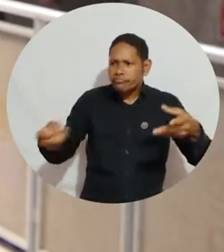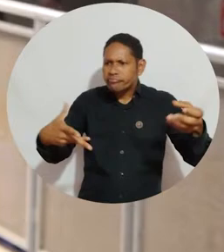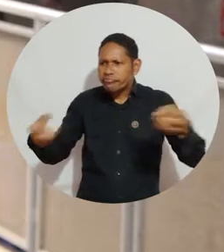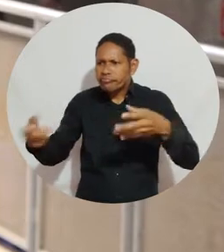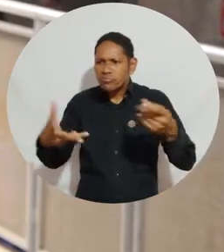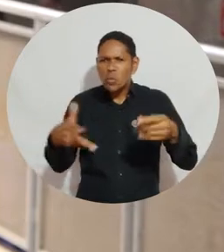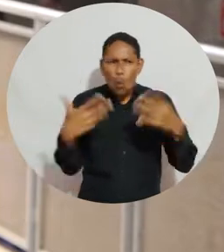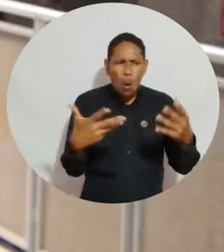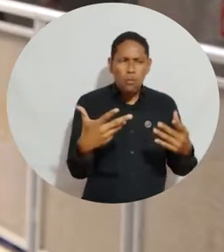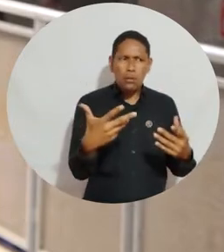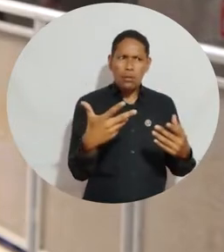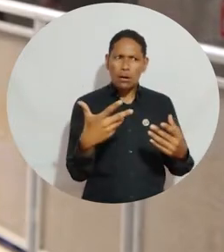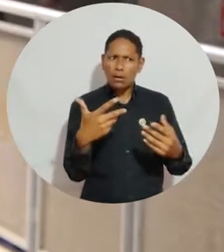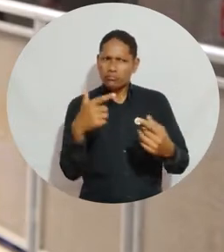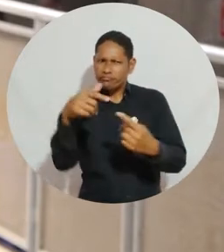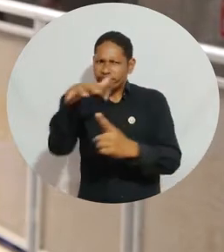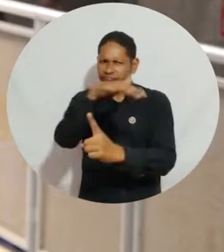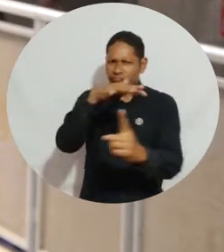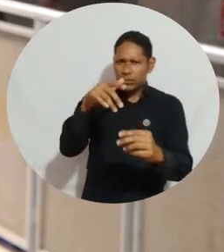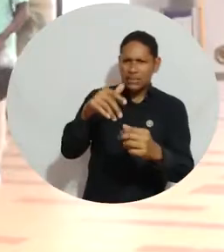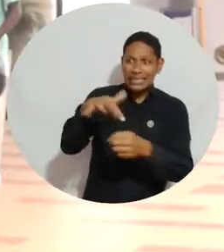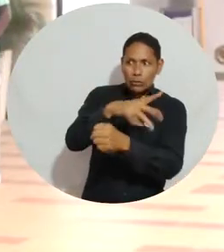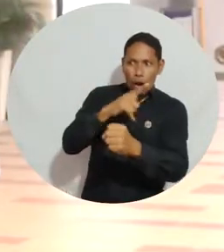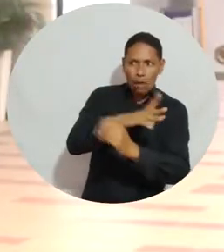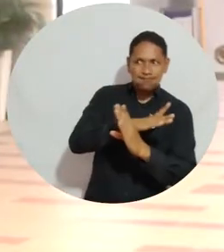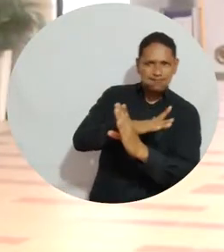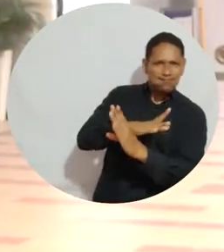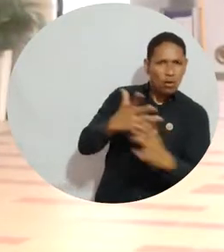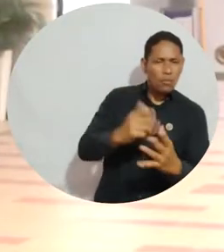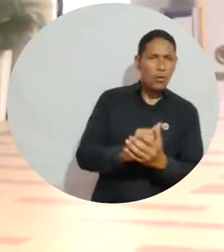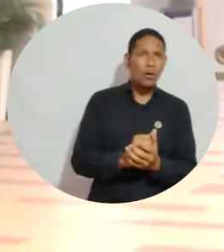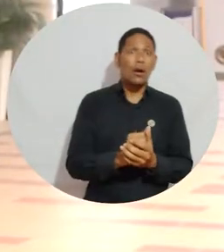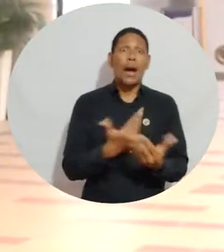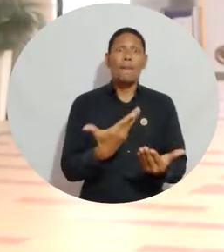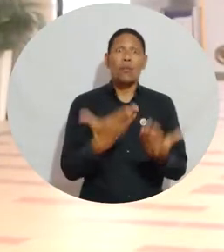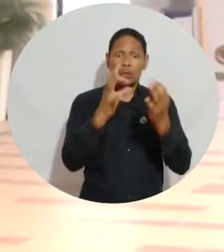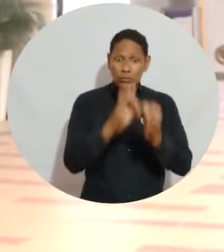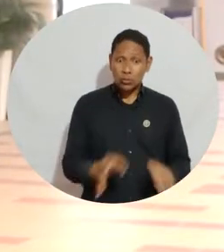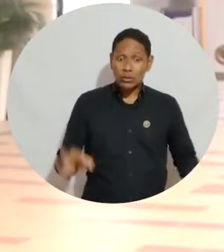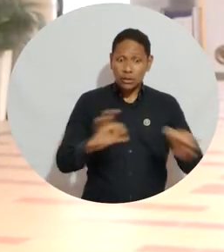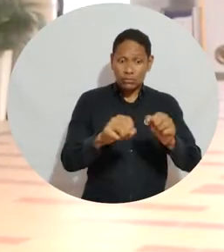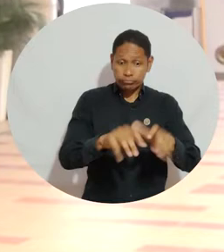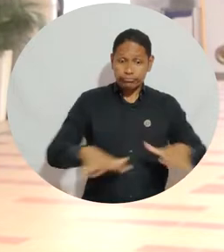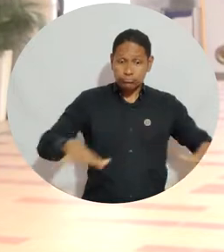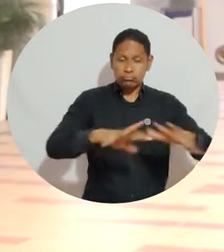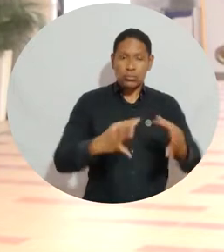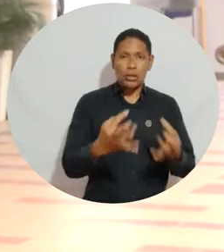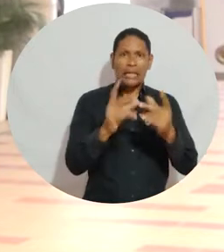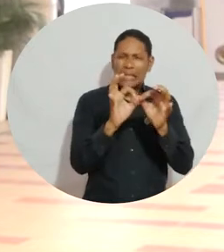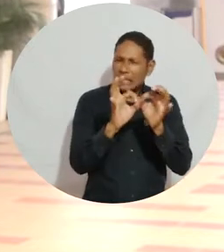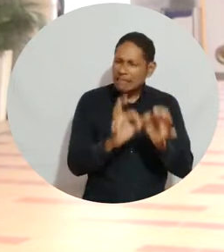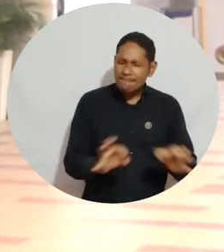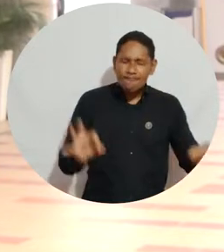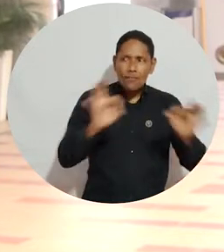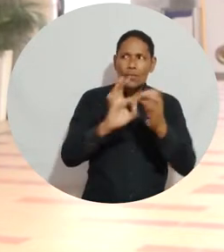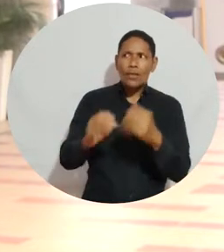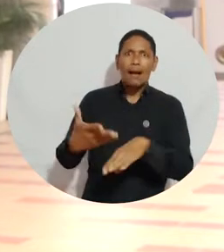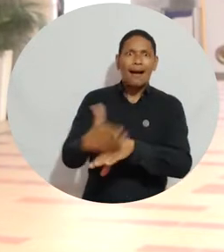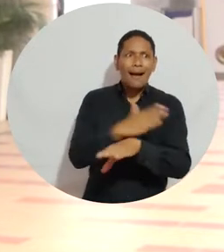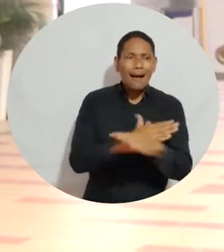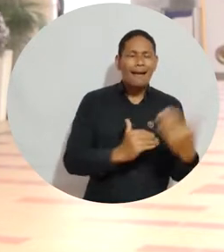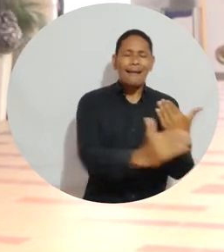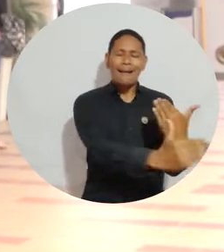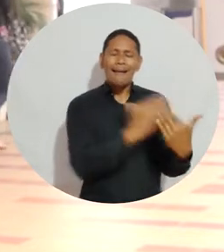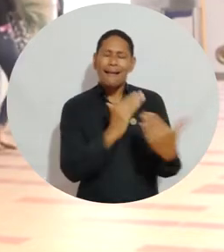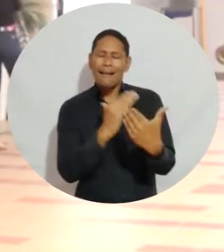se busque una mejor manera de evitar esto. Excelente el espacio. Primero que todo, agradecerle la invitación